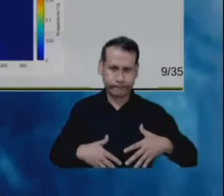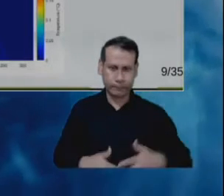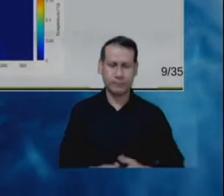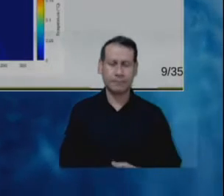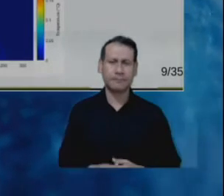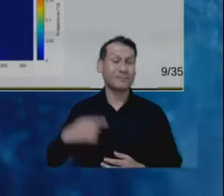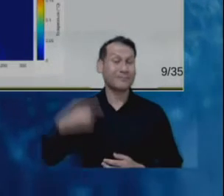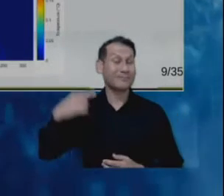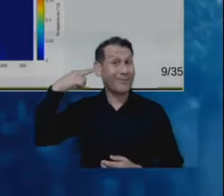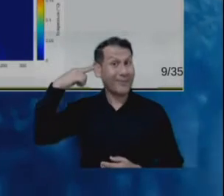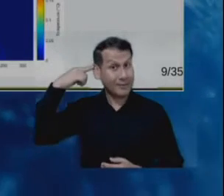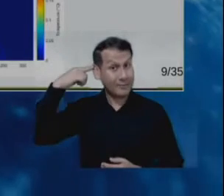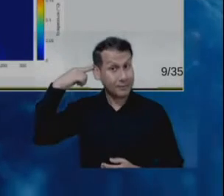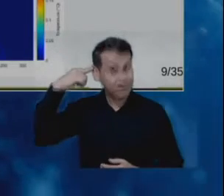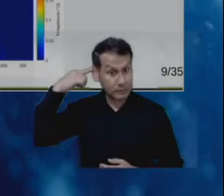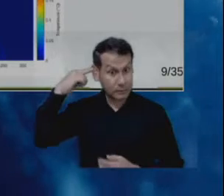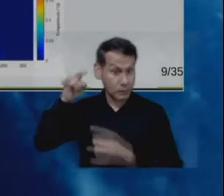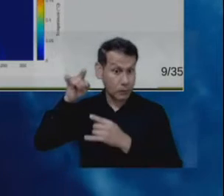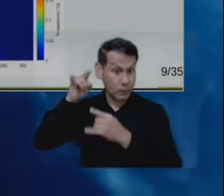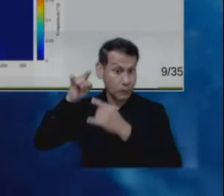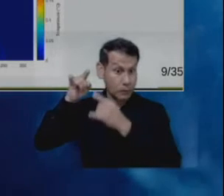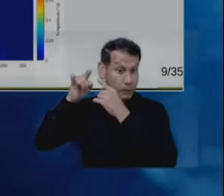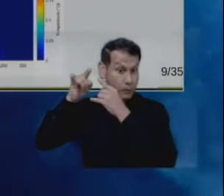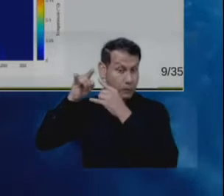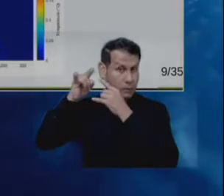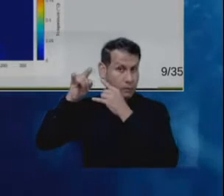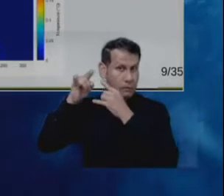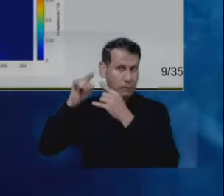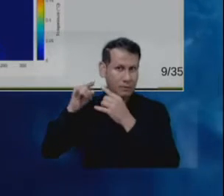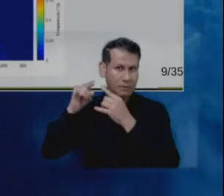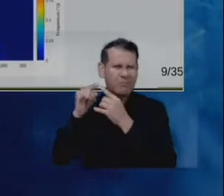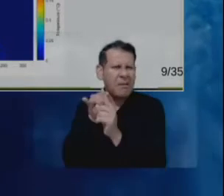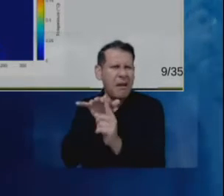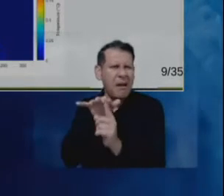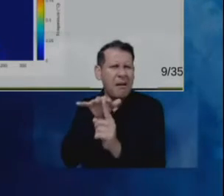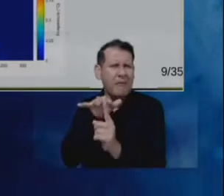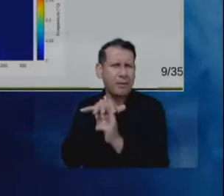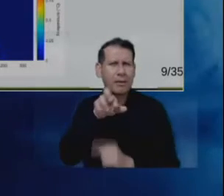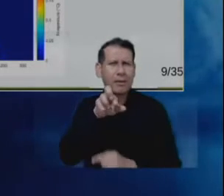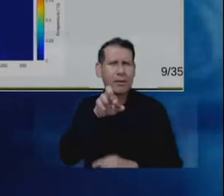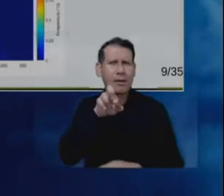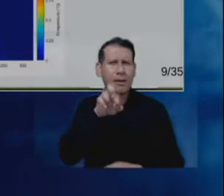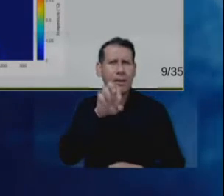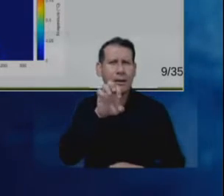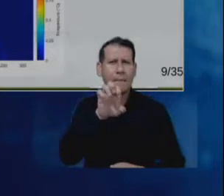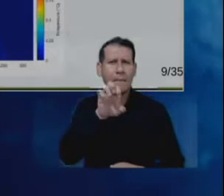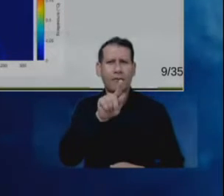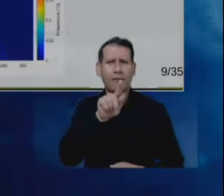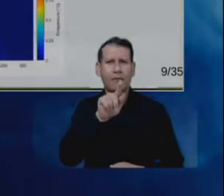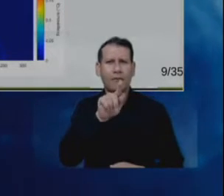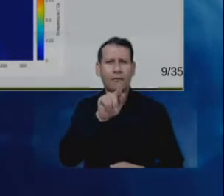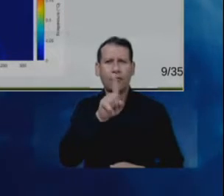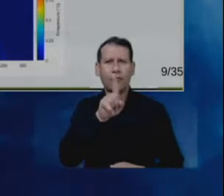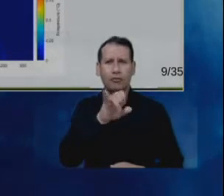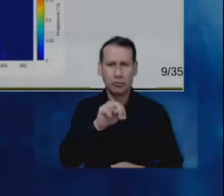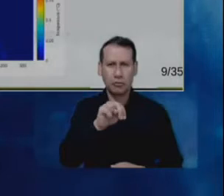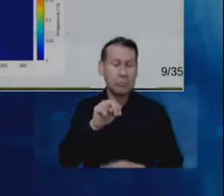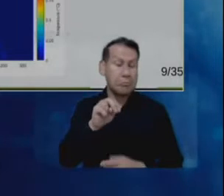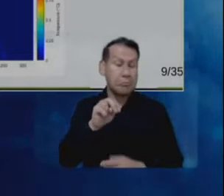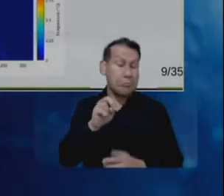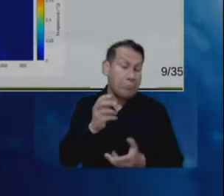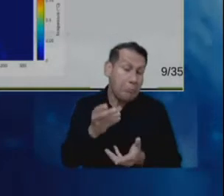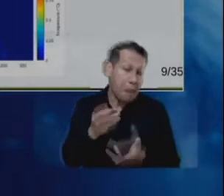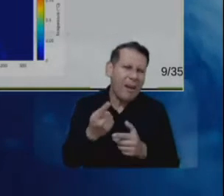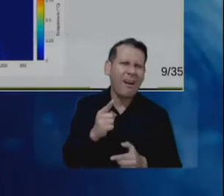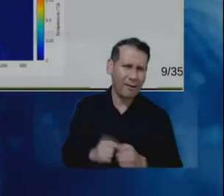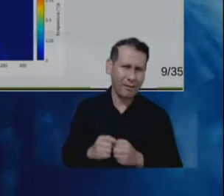también efectos como la perfusión, esto es pues el efecto de evacuación del calor a través de en